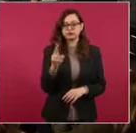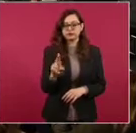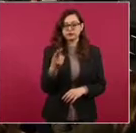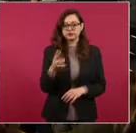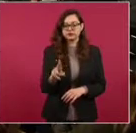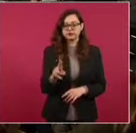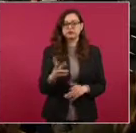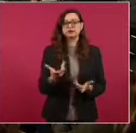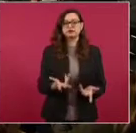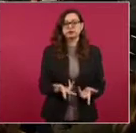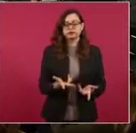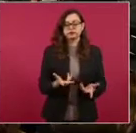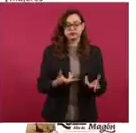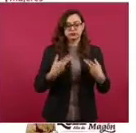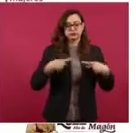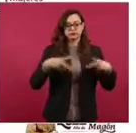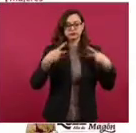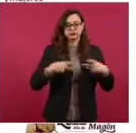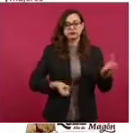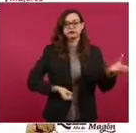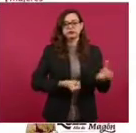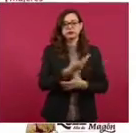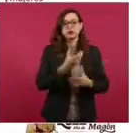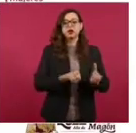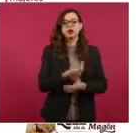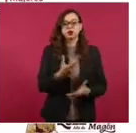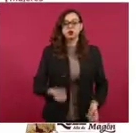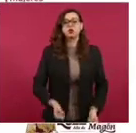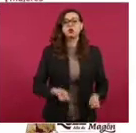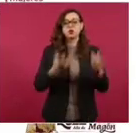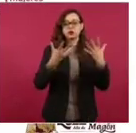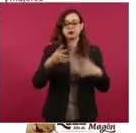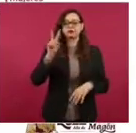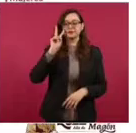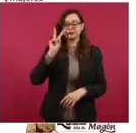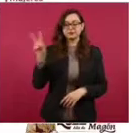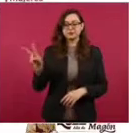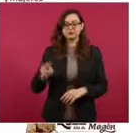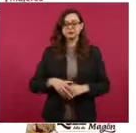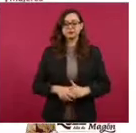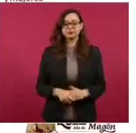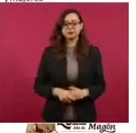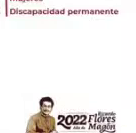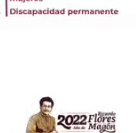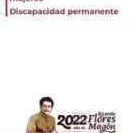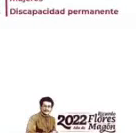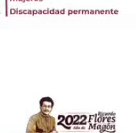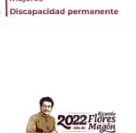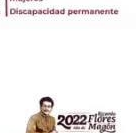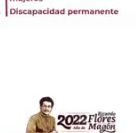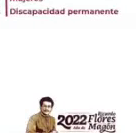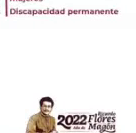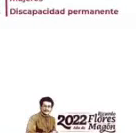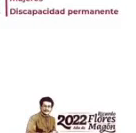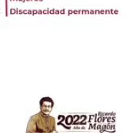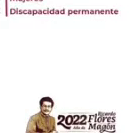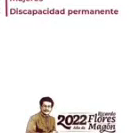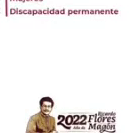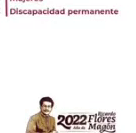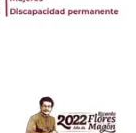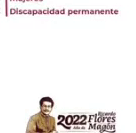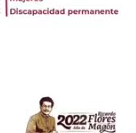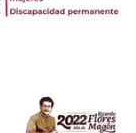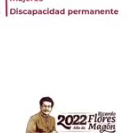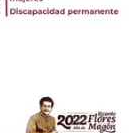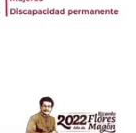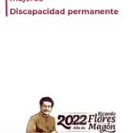289 libertades, 264 fueron preliberaciones a mujeres, adultos mayores,